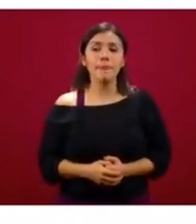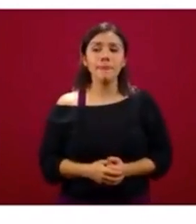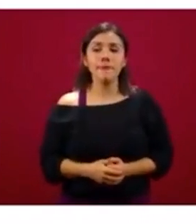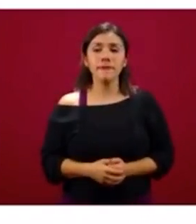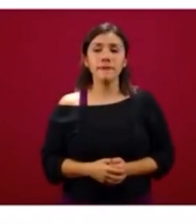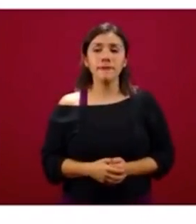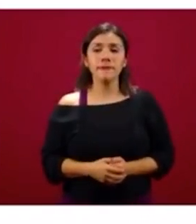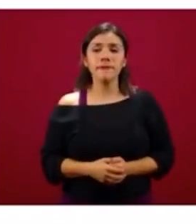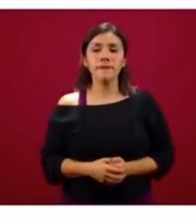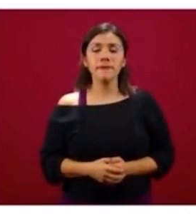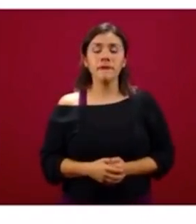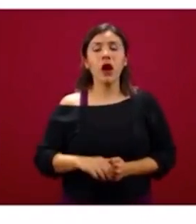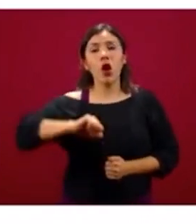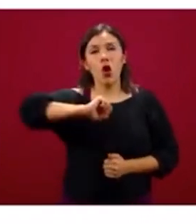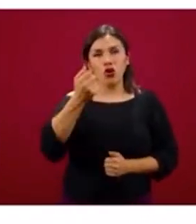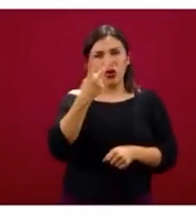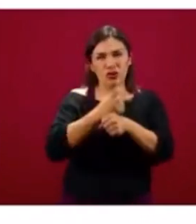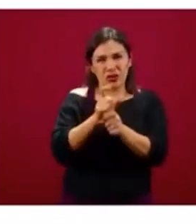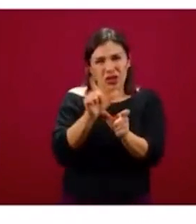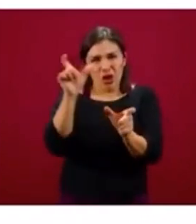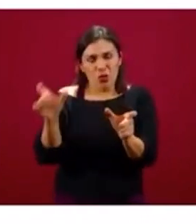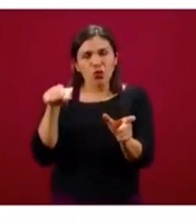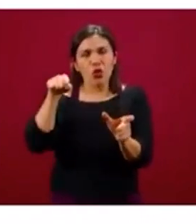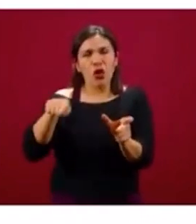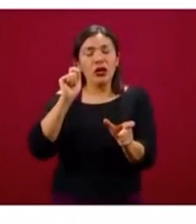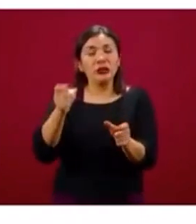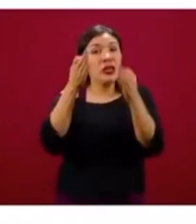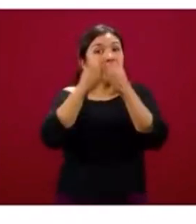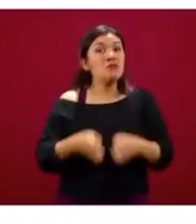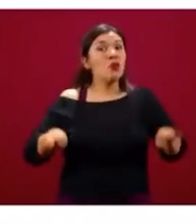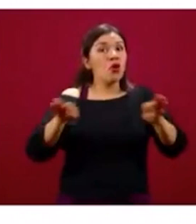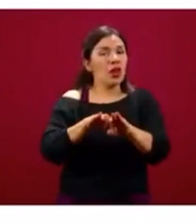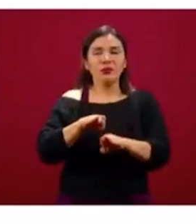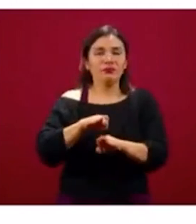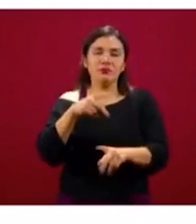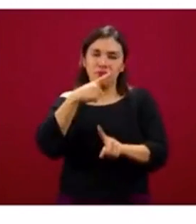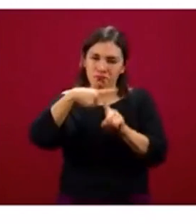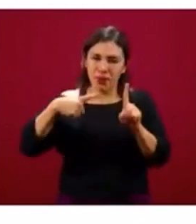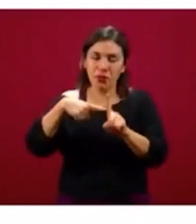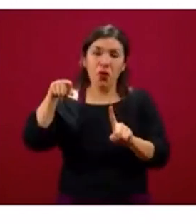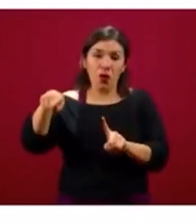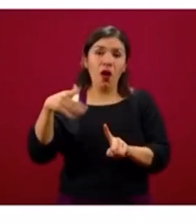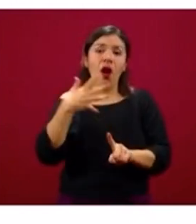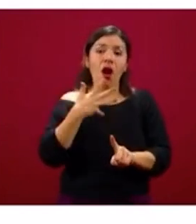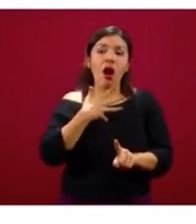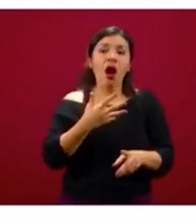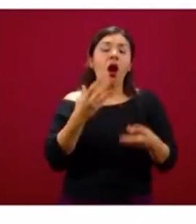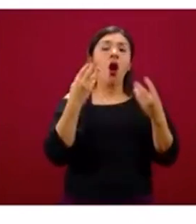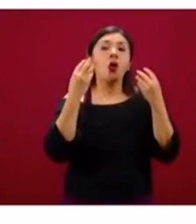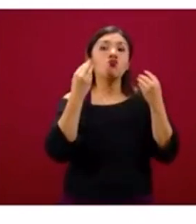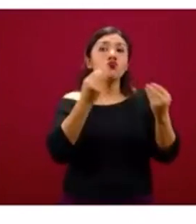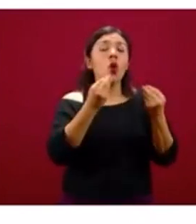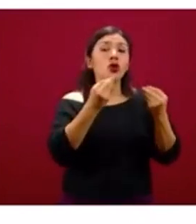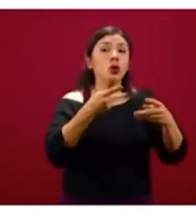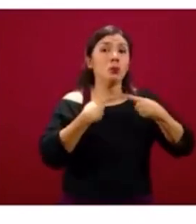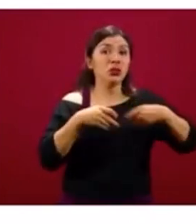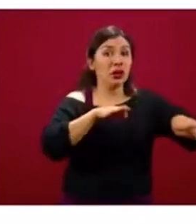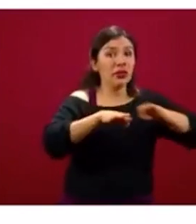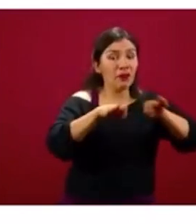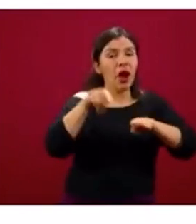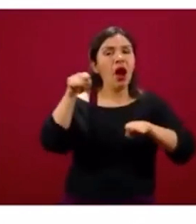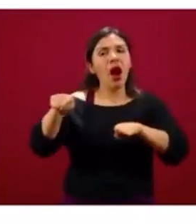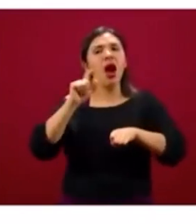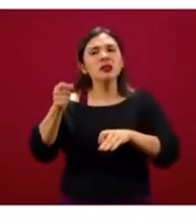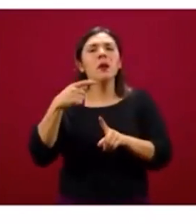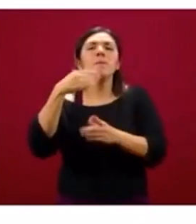aquí es las no esenciales. No son comparables porque estas tienen muchos trabajadores y estas tienen menos. Pero lo que